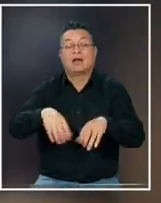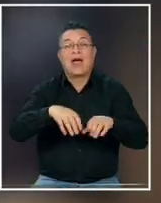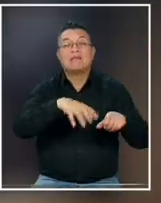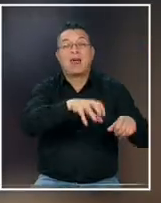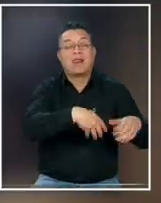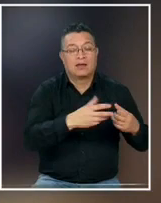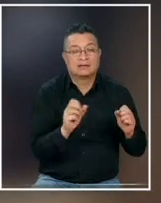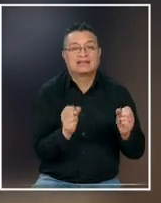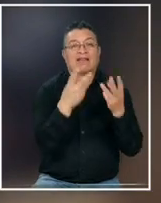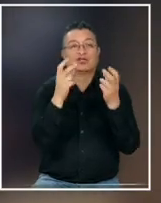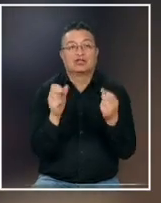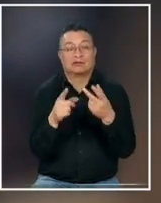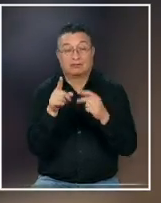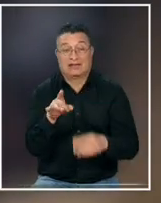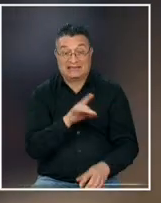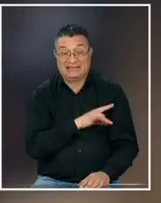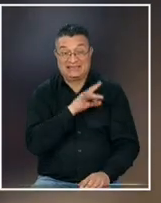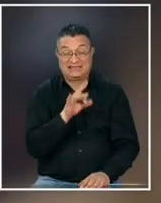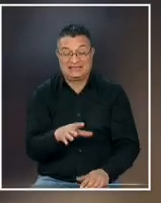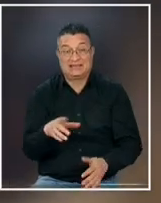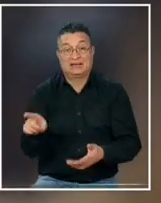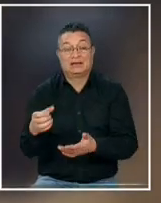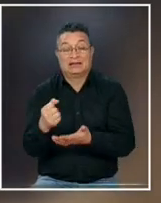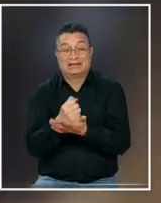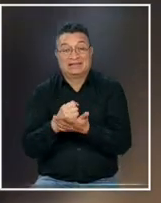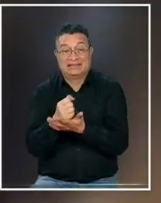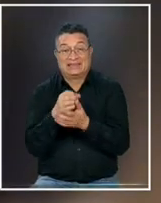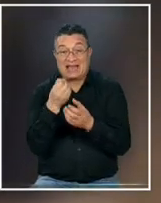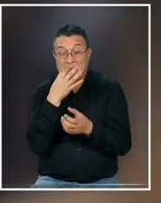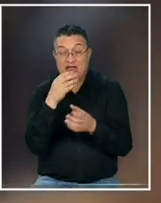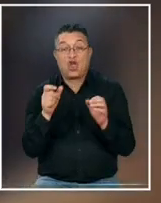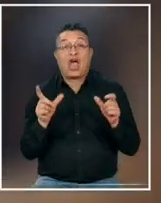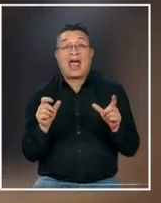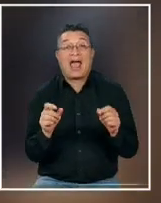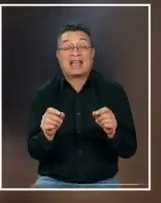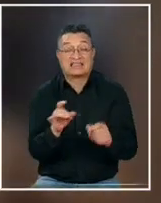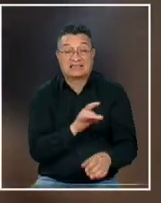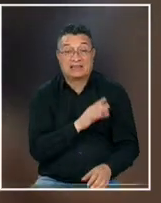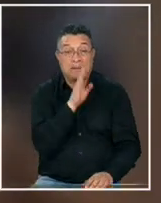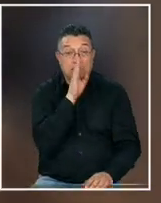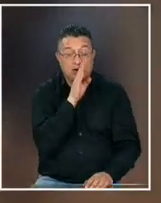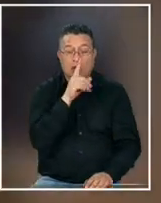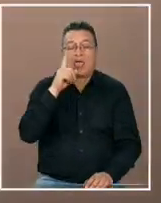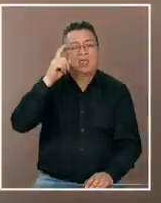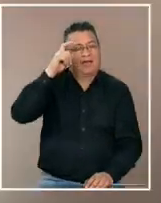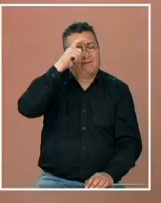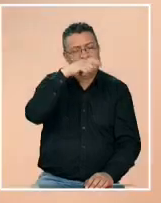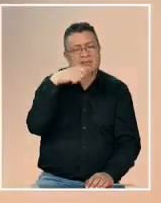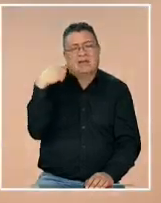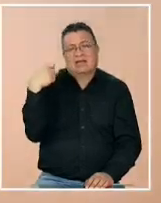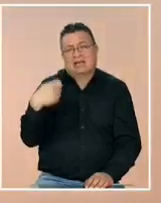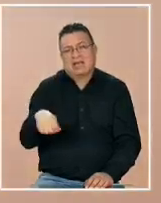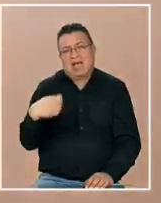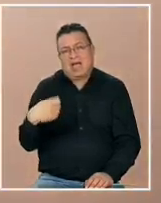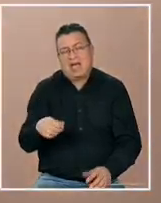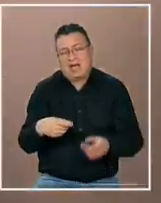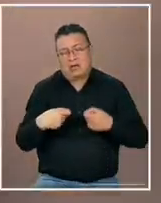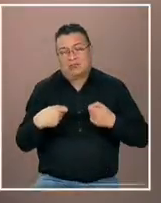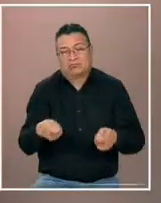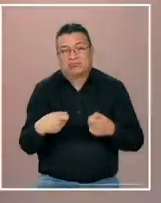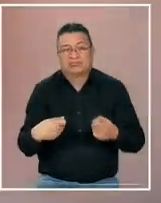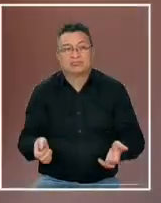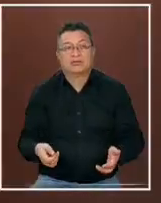ellos nos cuentan que en Chile los tratamientos para el cáncer de perros son de muy difícil acceso y con un elevado